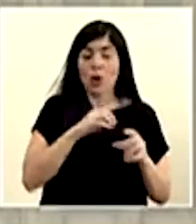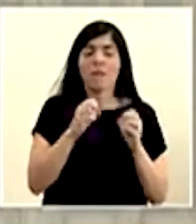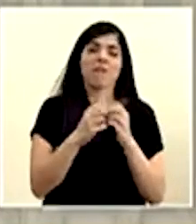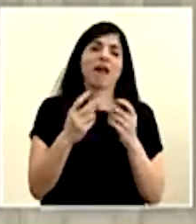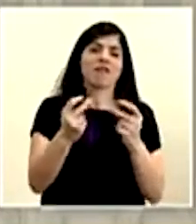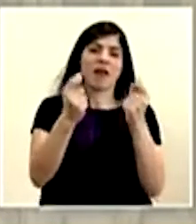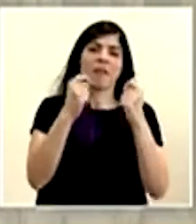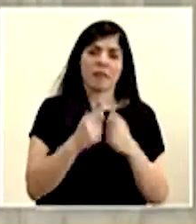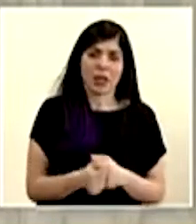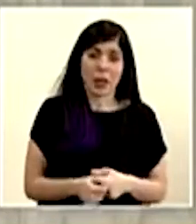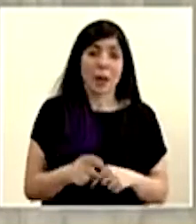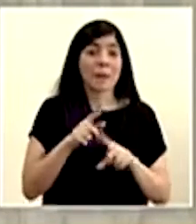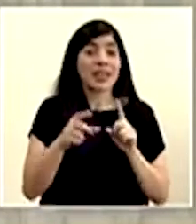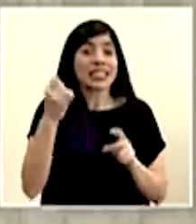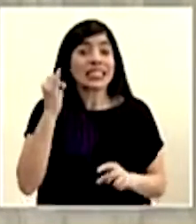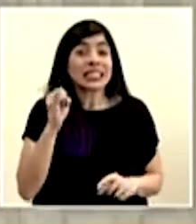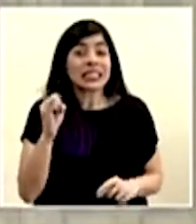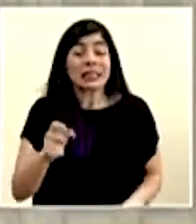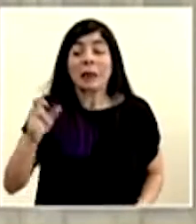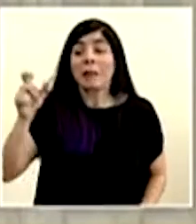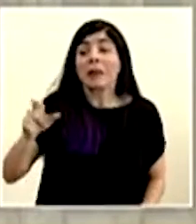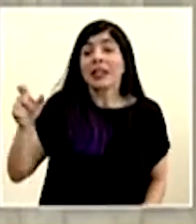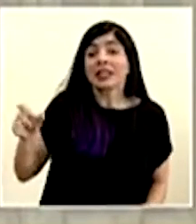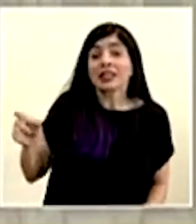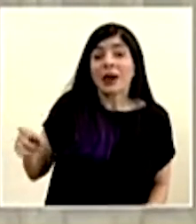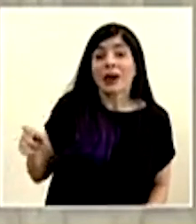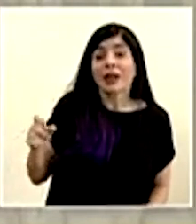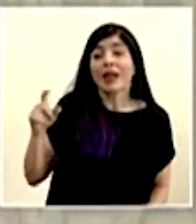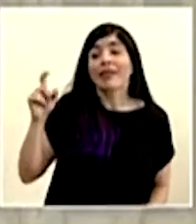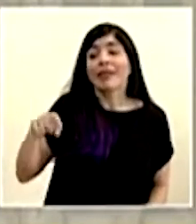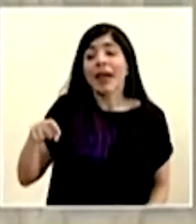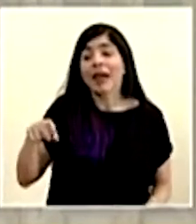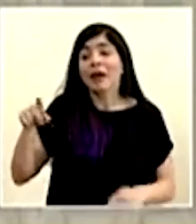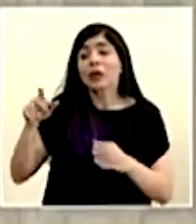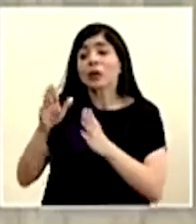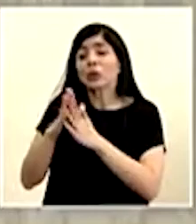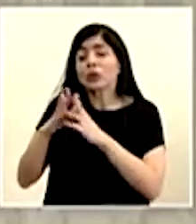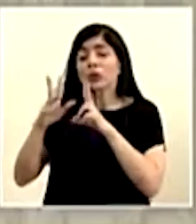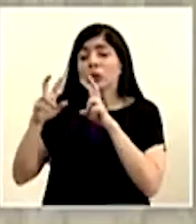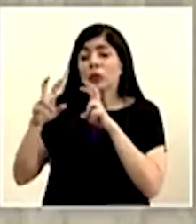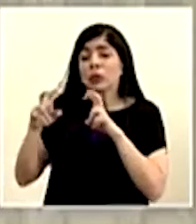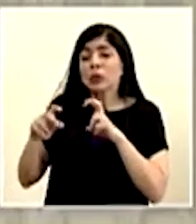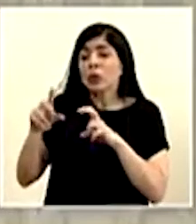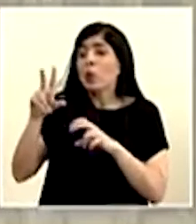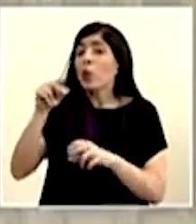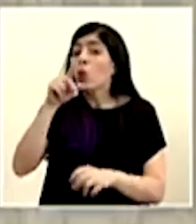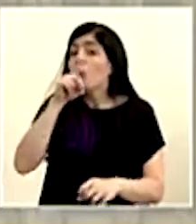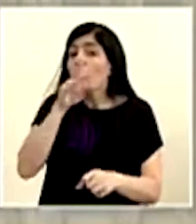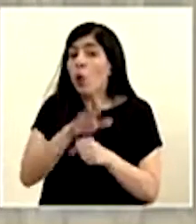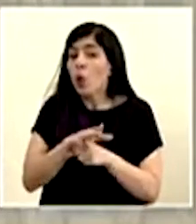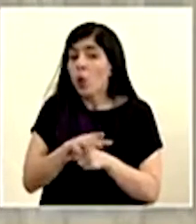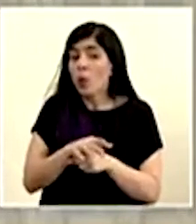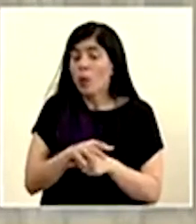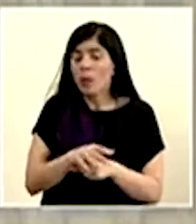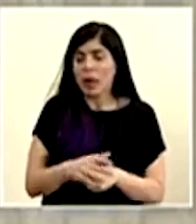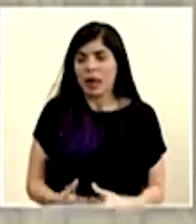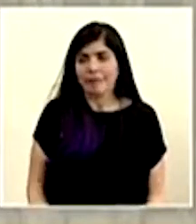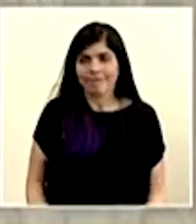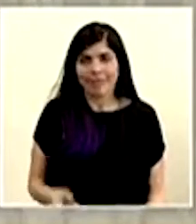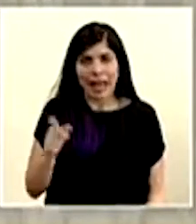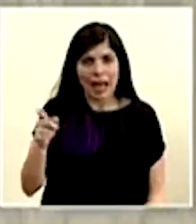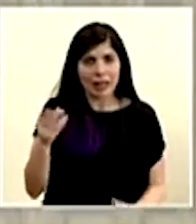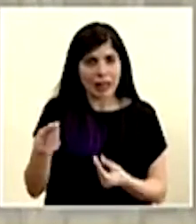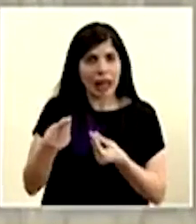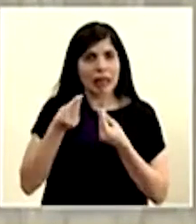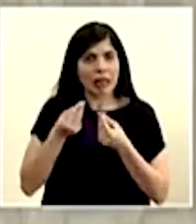ágil. Pero si tenemos personas a las que tenemos que analizar su solicitud y no cumplen con los requisitos, simplemente eso nos está